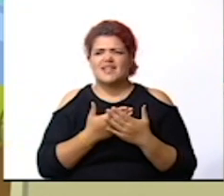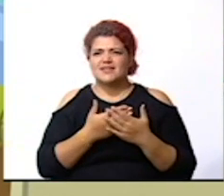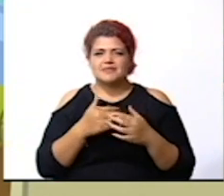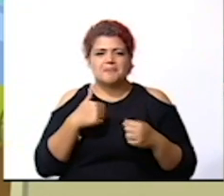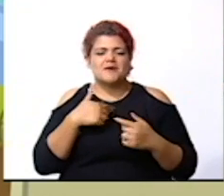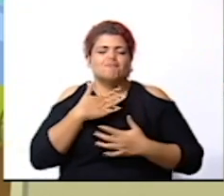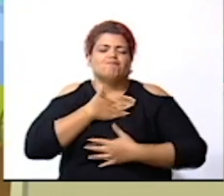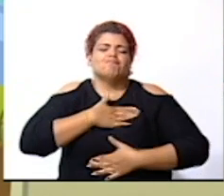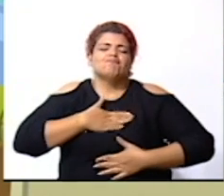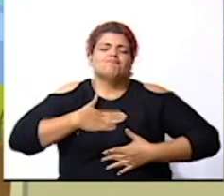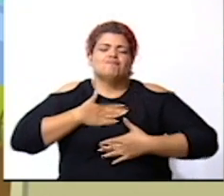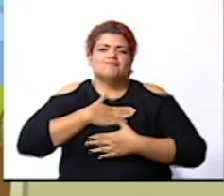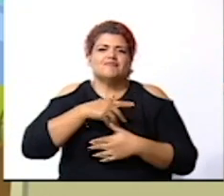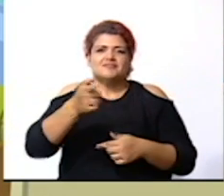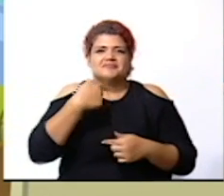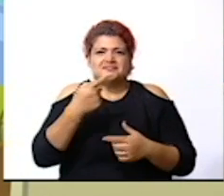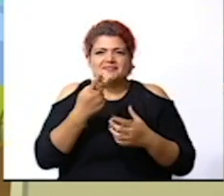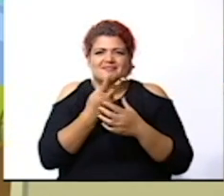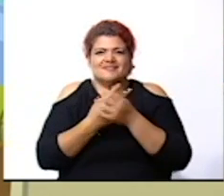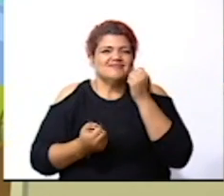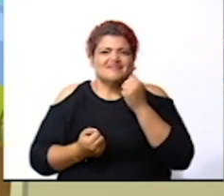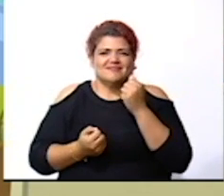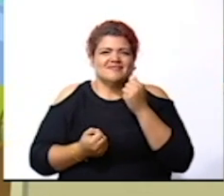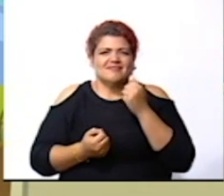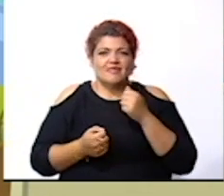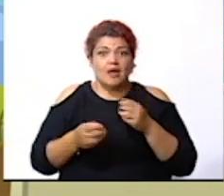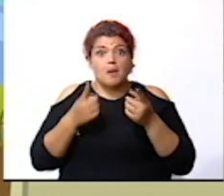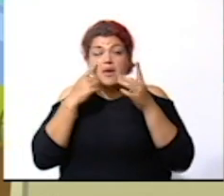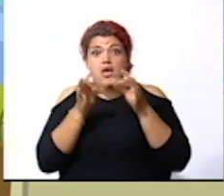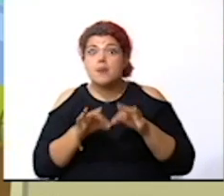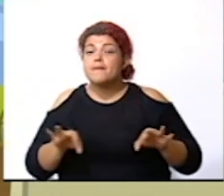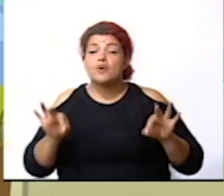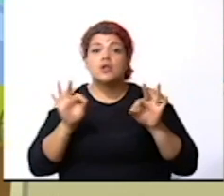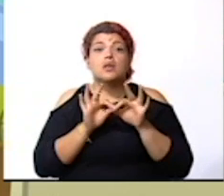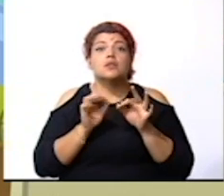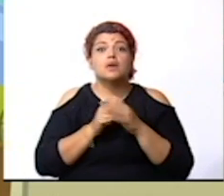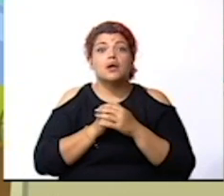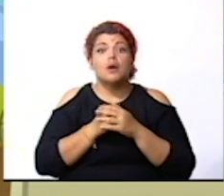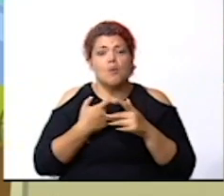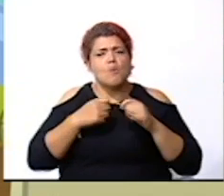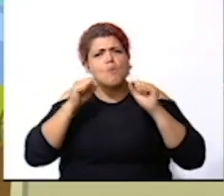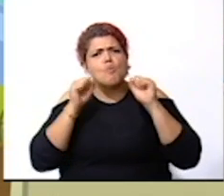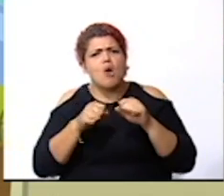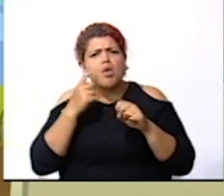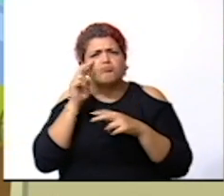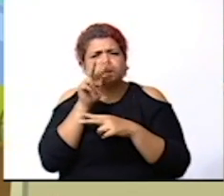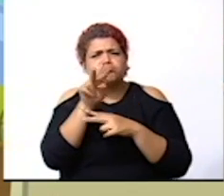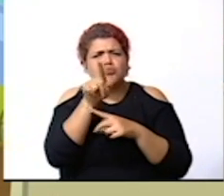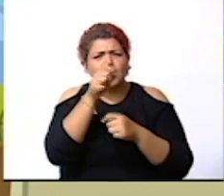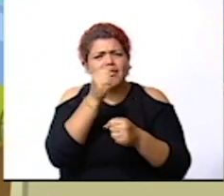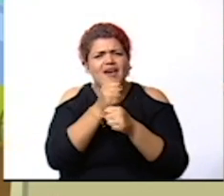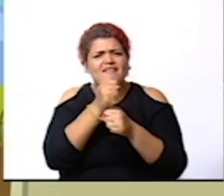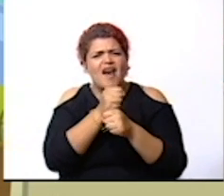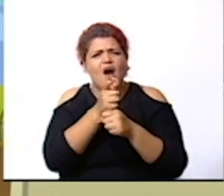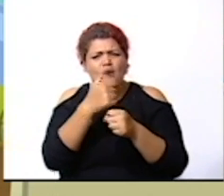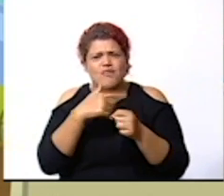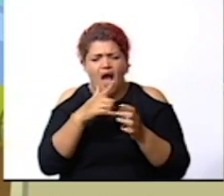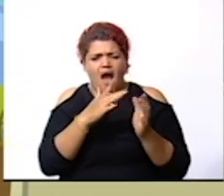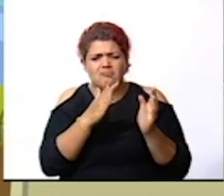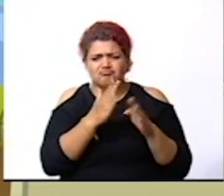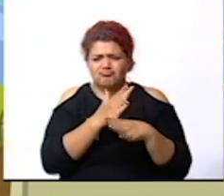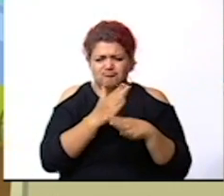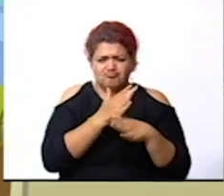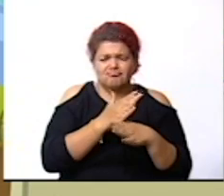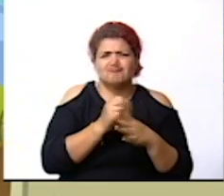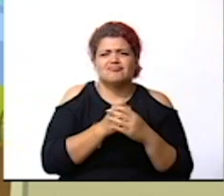es un placer que ustedes nos acompañen y que algo muy importante, poder ver esos trabajos que ustedes nos han compartido